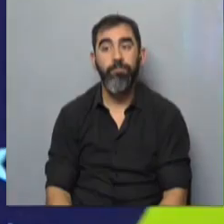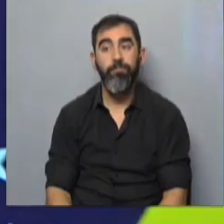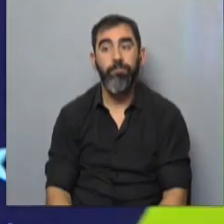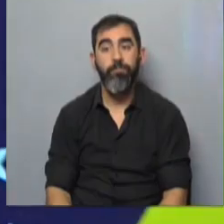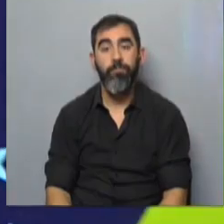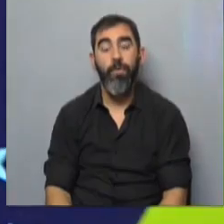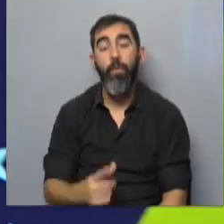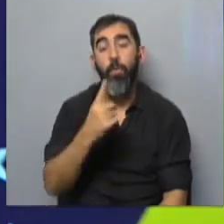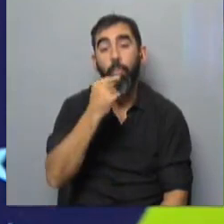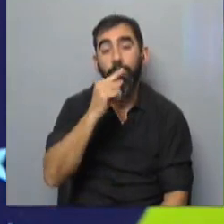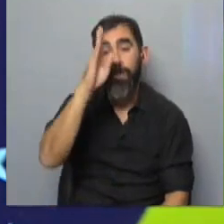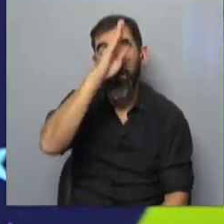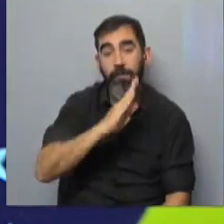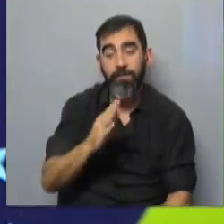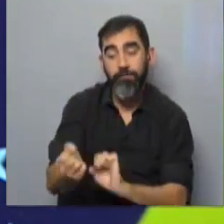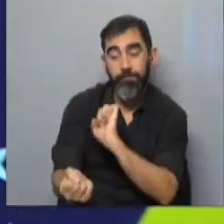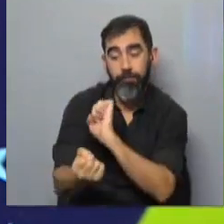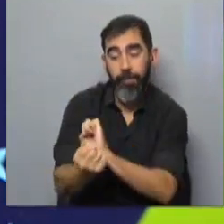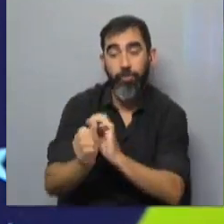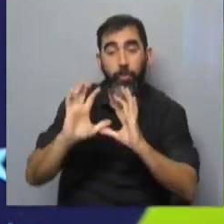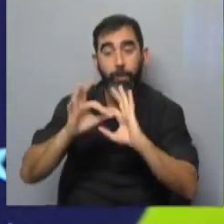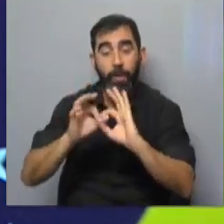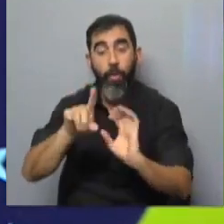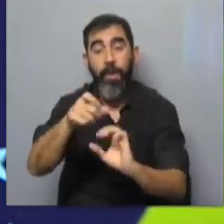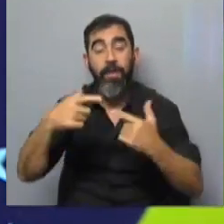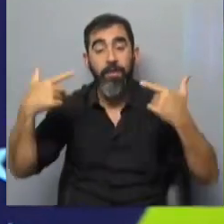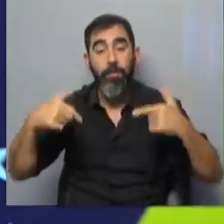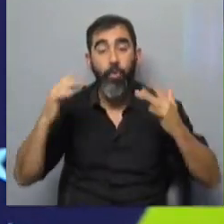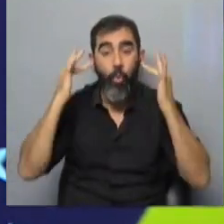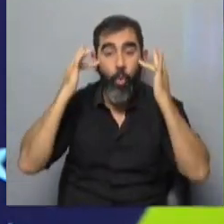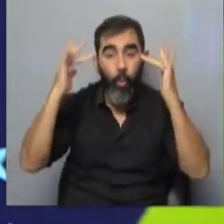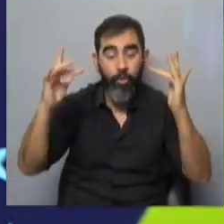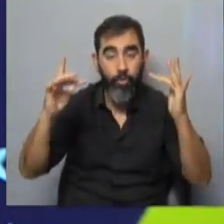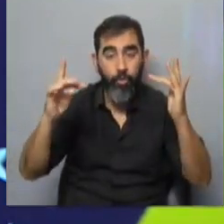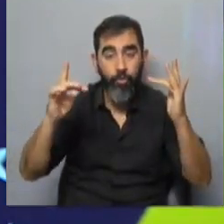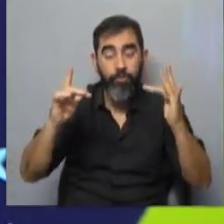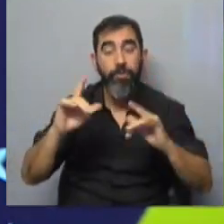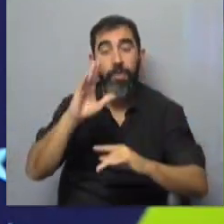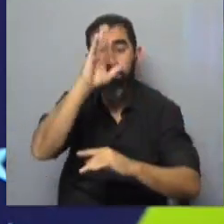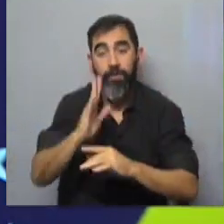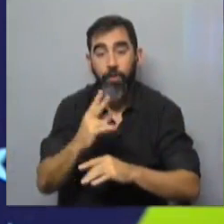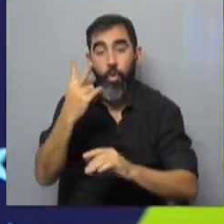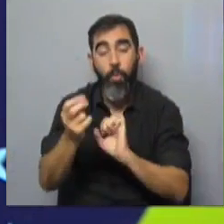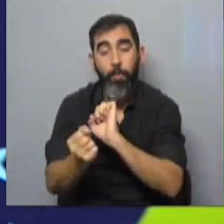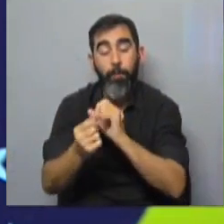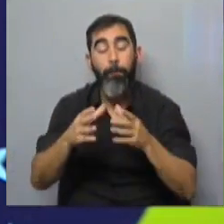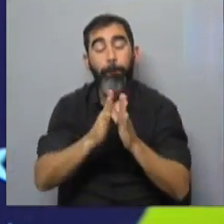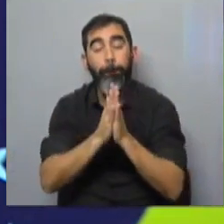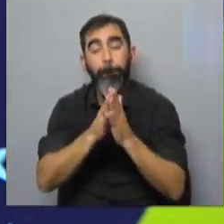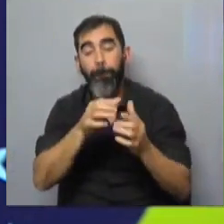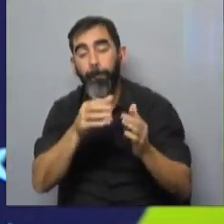La Policía Federal de Brasil detuvo este miércoles al exministro de Educación Milton Ribeiro y a dos pastores evangélicos